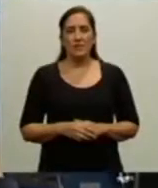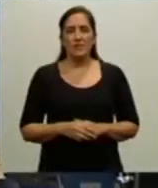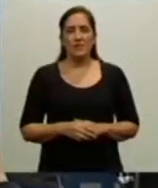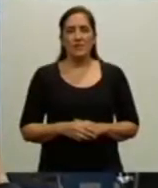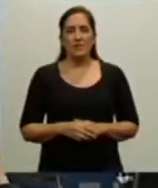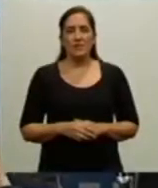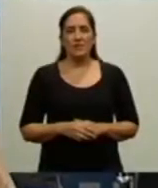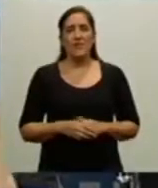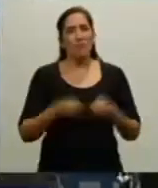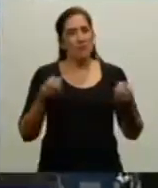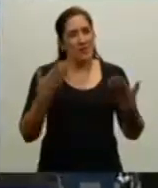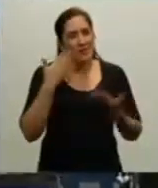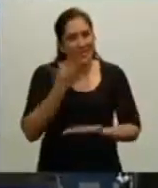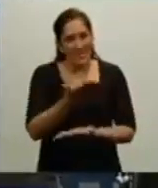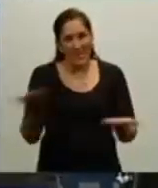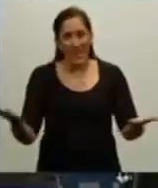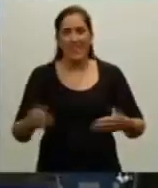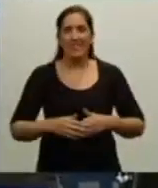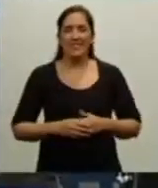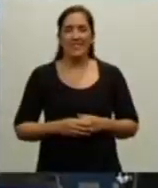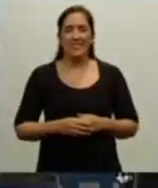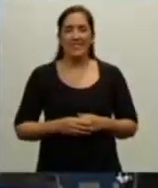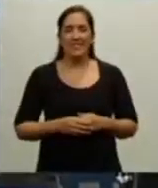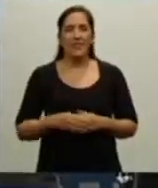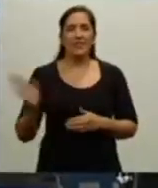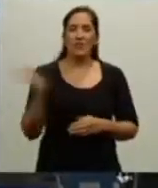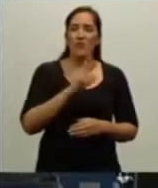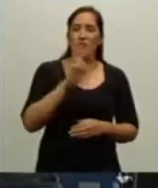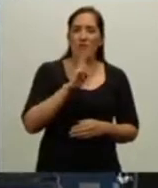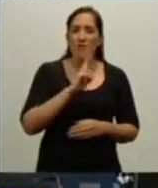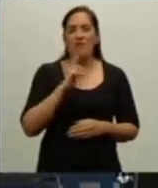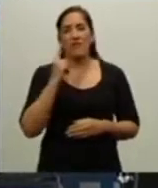Muy buenas tardes a todos y a todas.